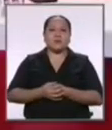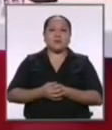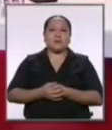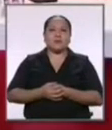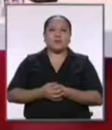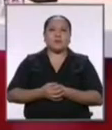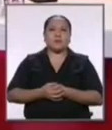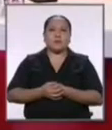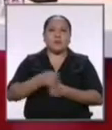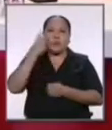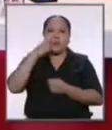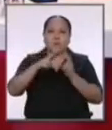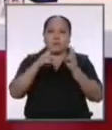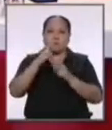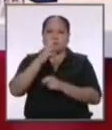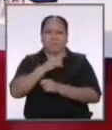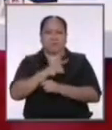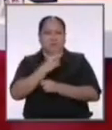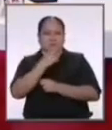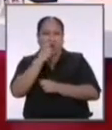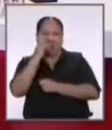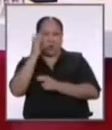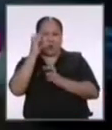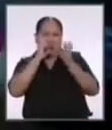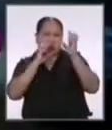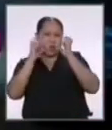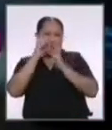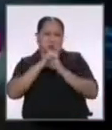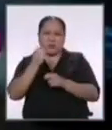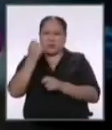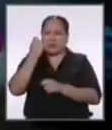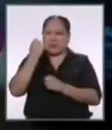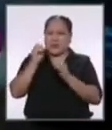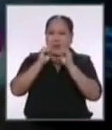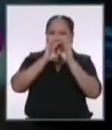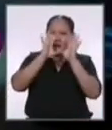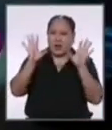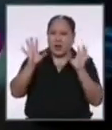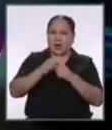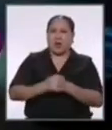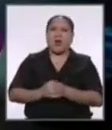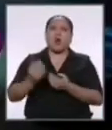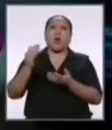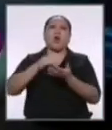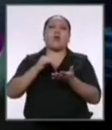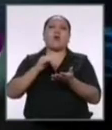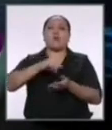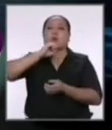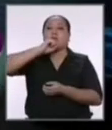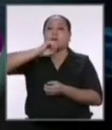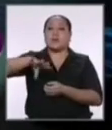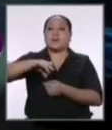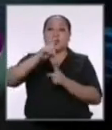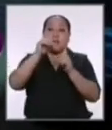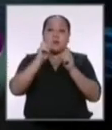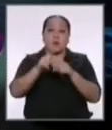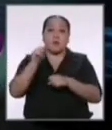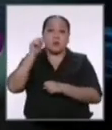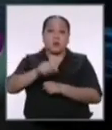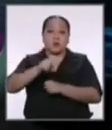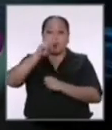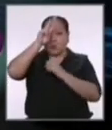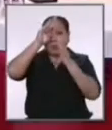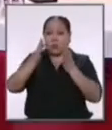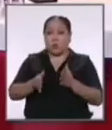he visto cara de extrañeza porque no se ha entendido de una manera muy clara y vamos a reiterarle la pregunta este es un